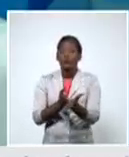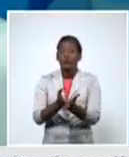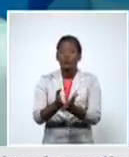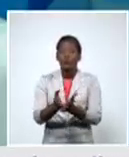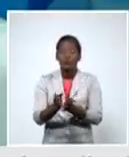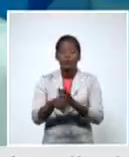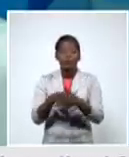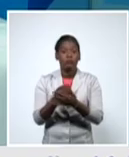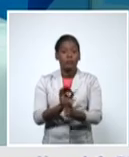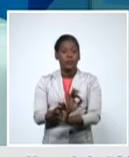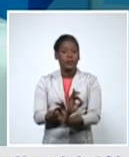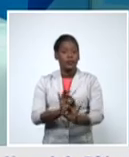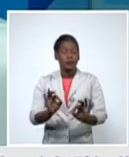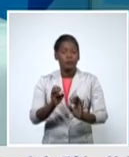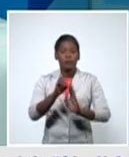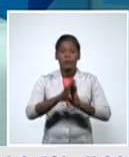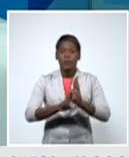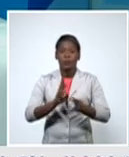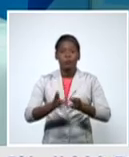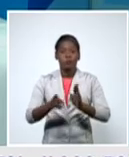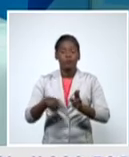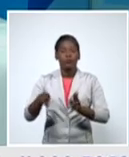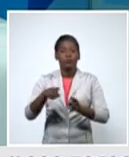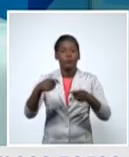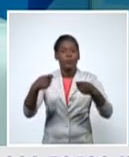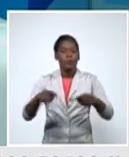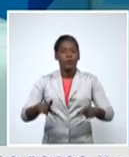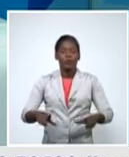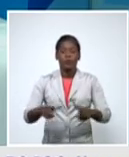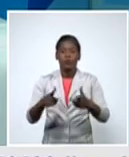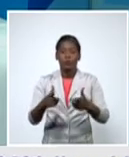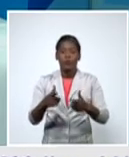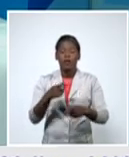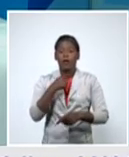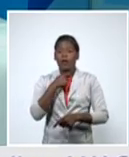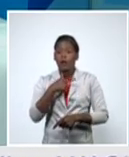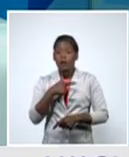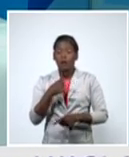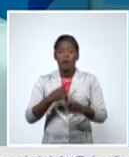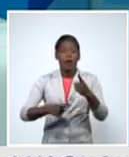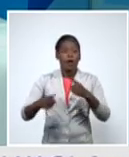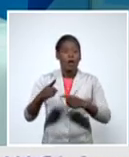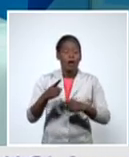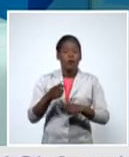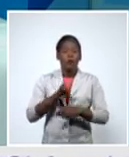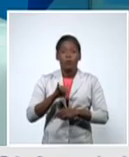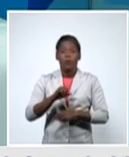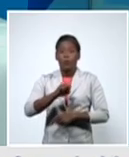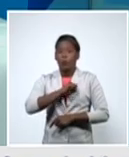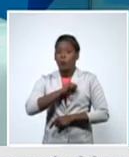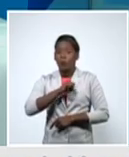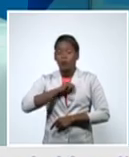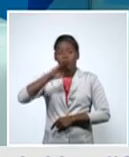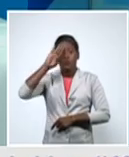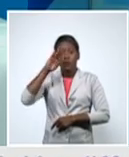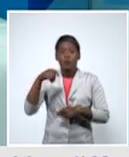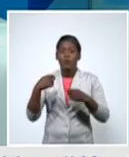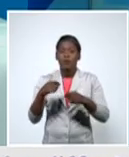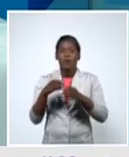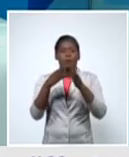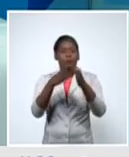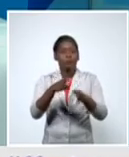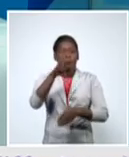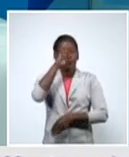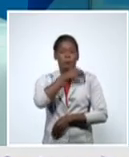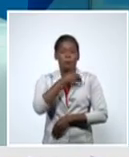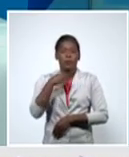cumplimiento de las medidas indicadas acudir al médico ante cualquier síntoma respiratorio y por supuesto mantenerse en